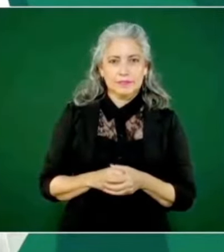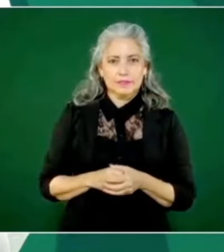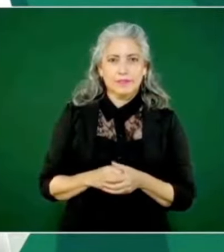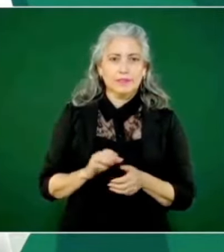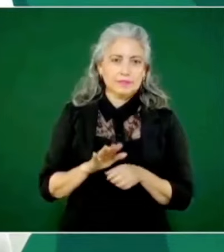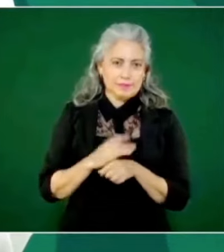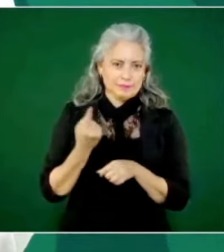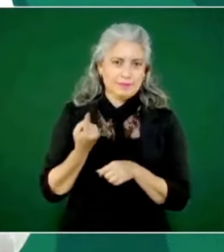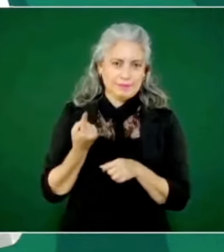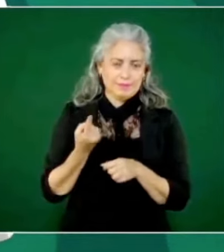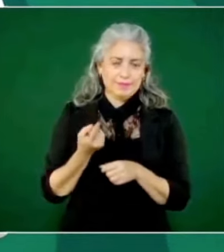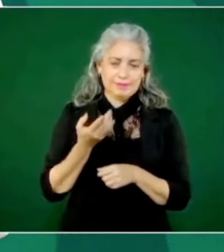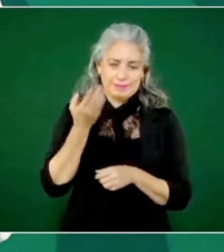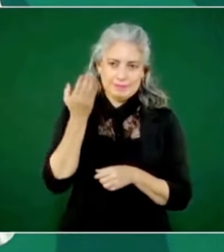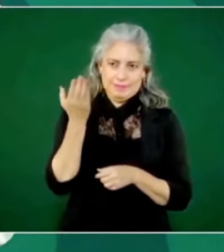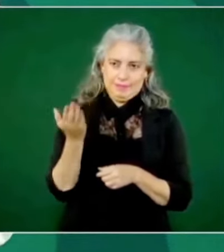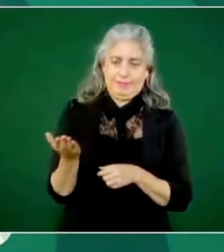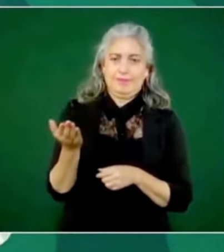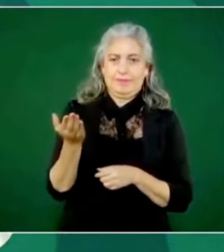presidente Juárez